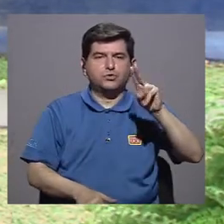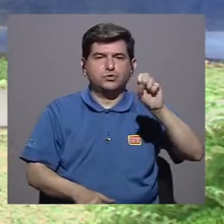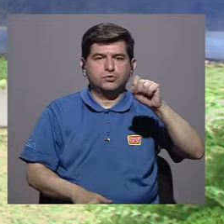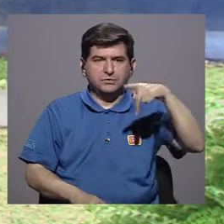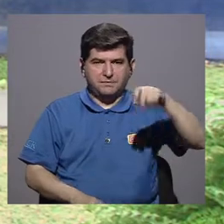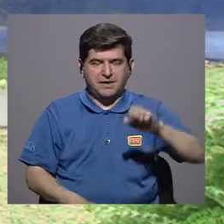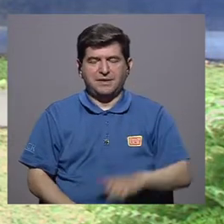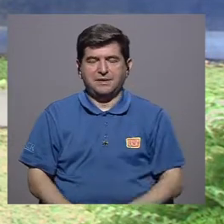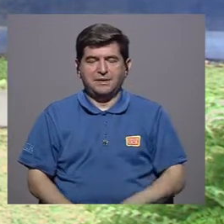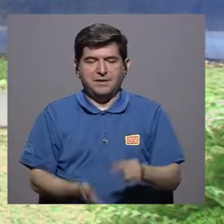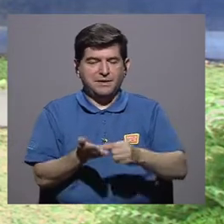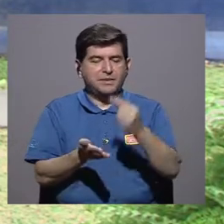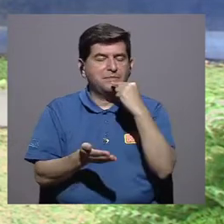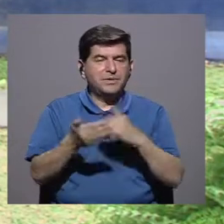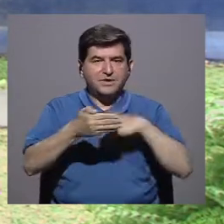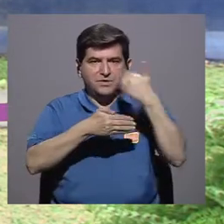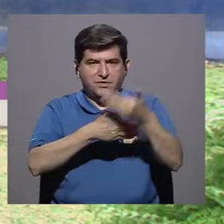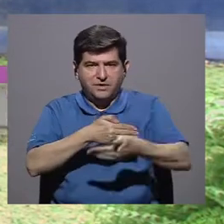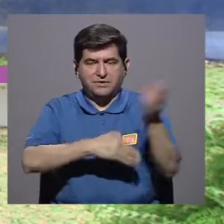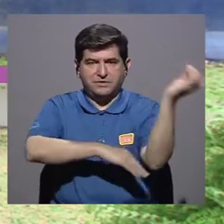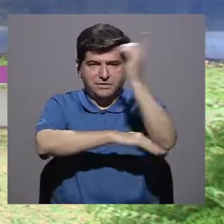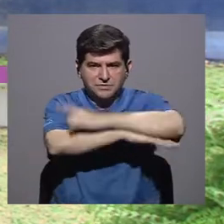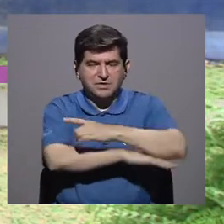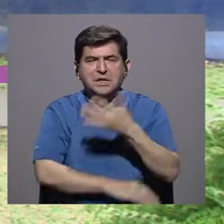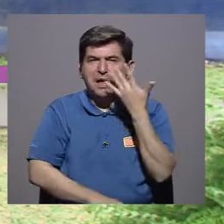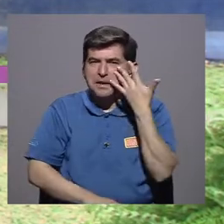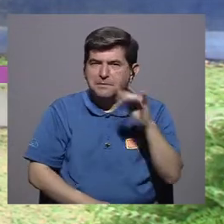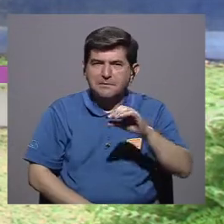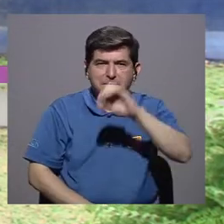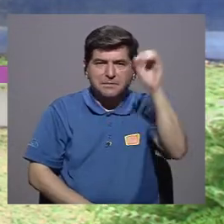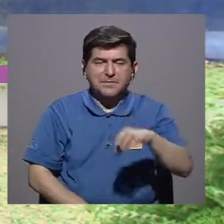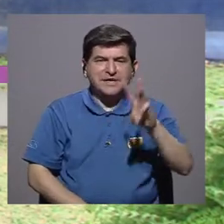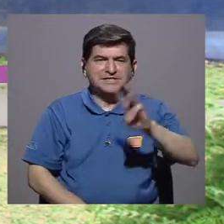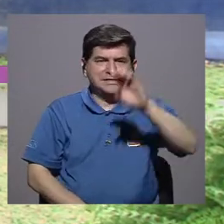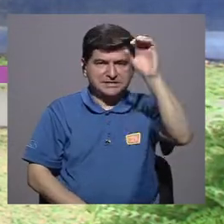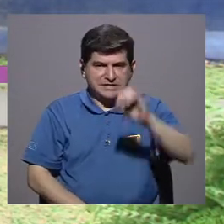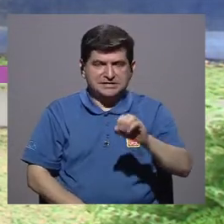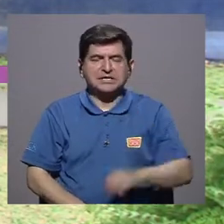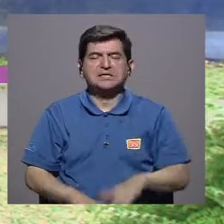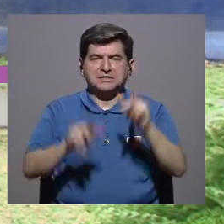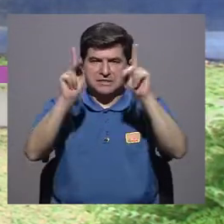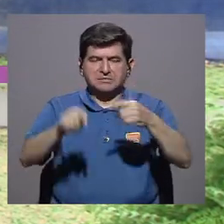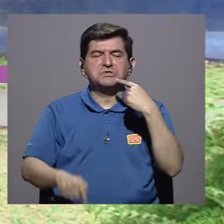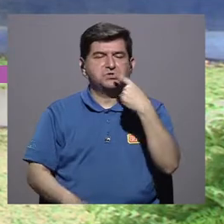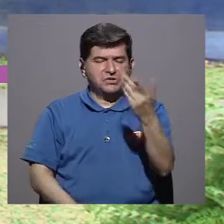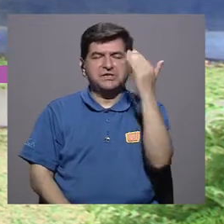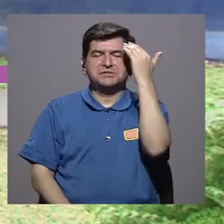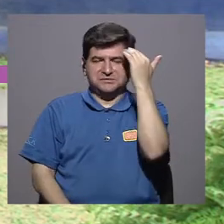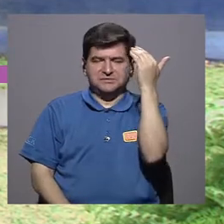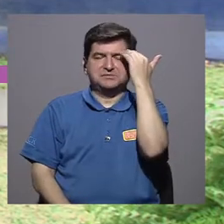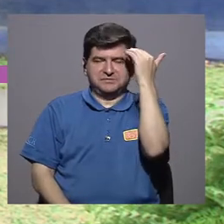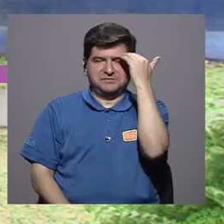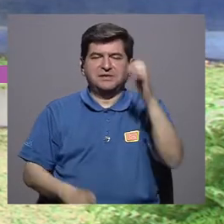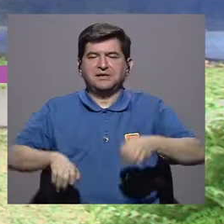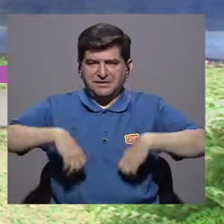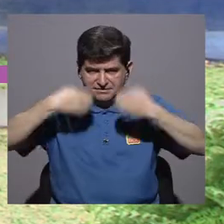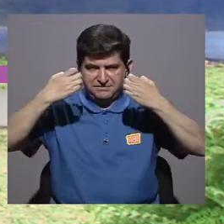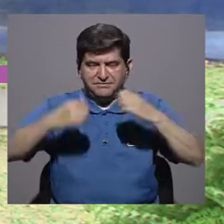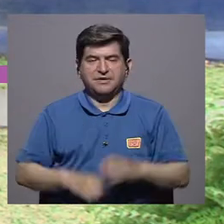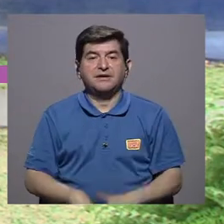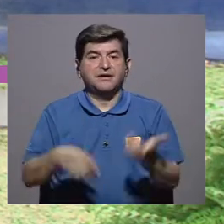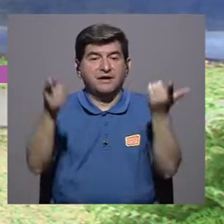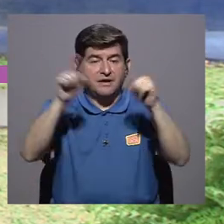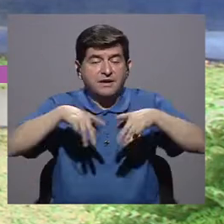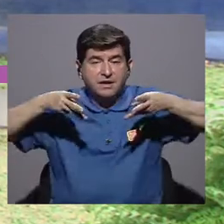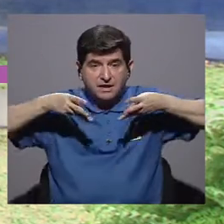a la píldora del día después, estuvo similar el porcentaje. Más de un 60% de la población dijo conocer la píldora del día después. En el caso